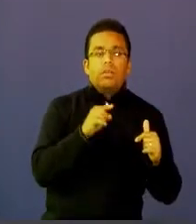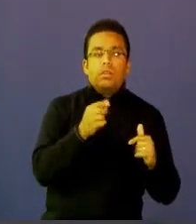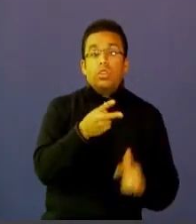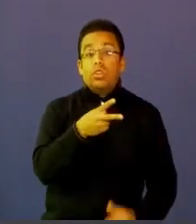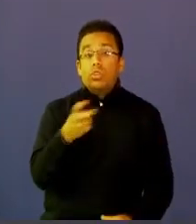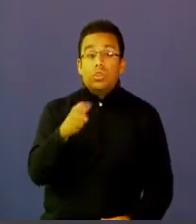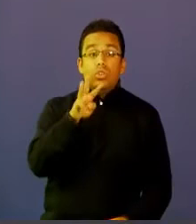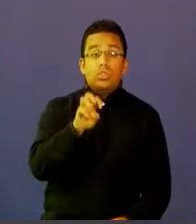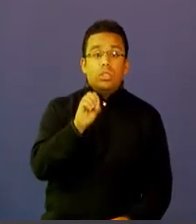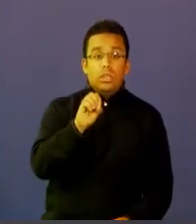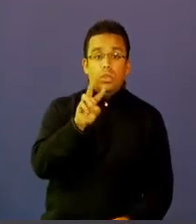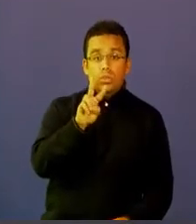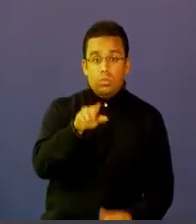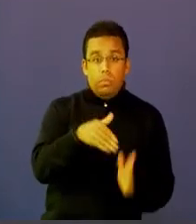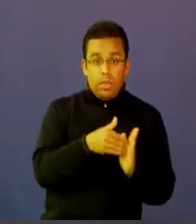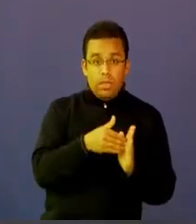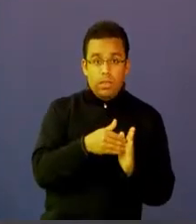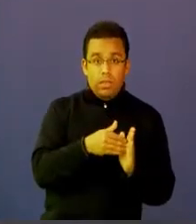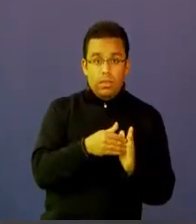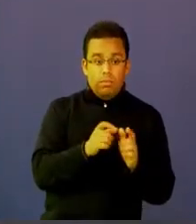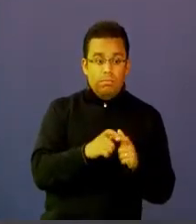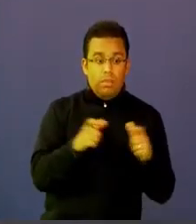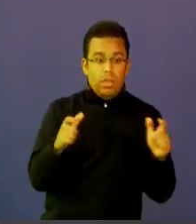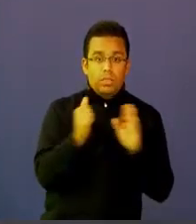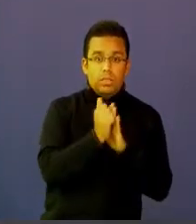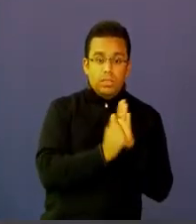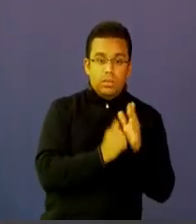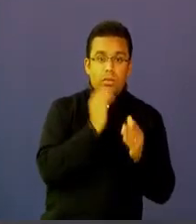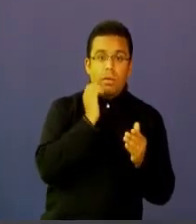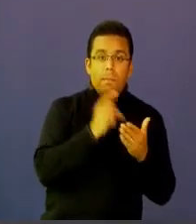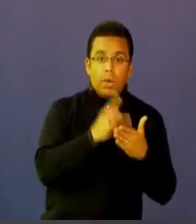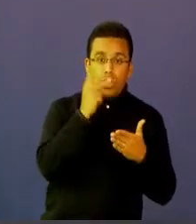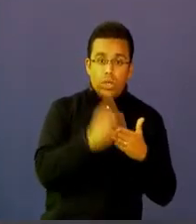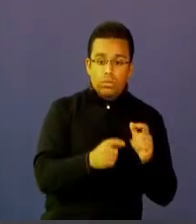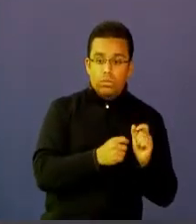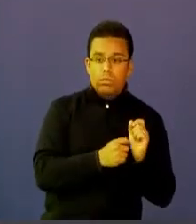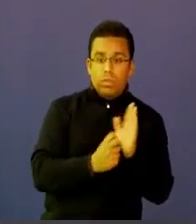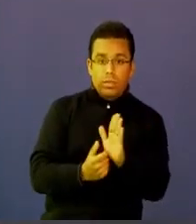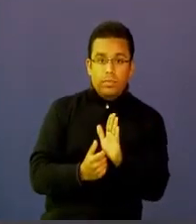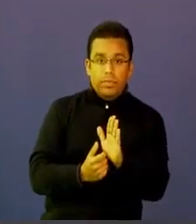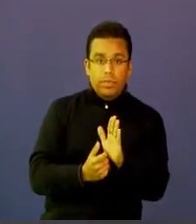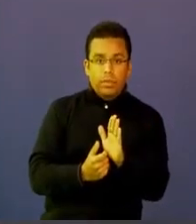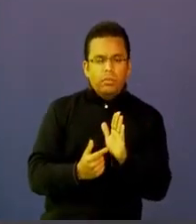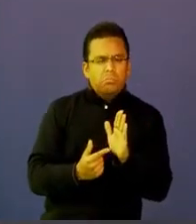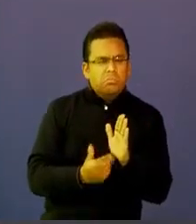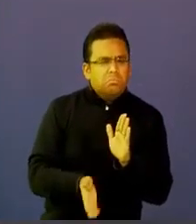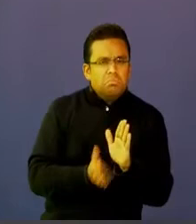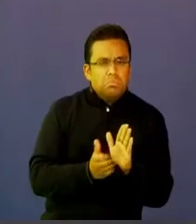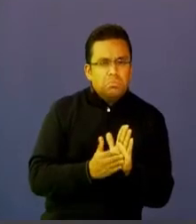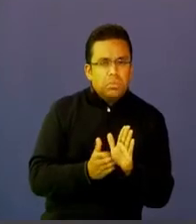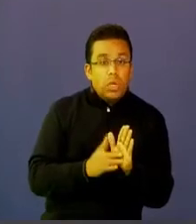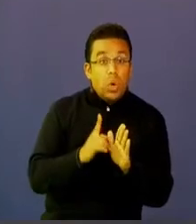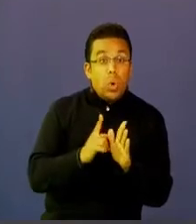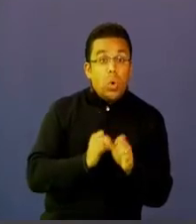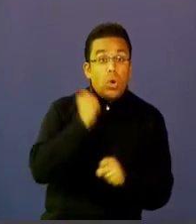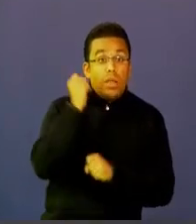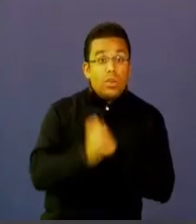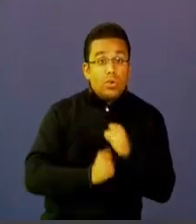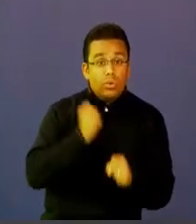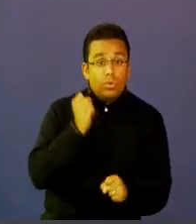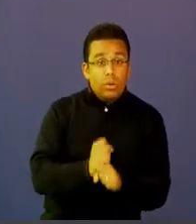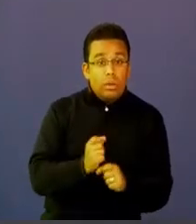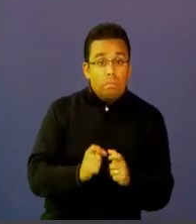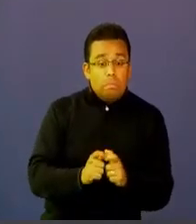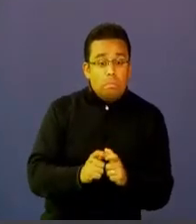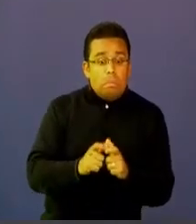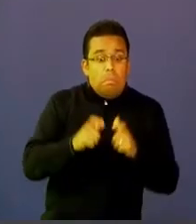productos científicos en abierto ¿Esto qué quiere decir? Que en un año se creció por encima de 10 veces en un